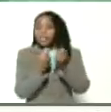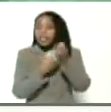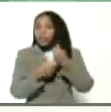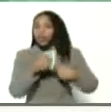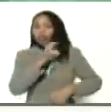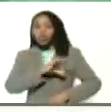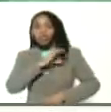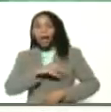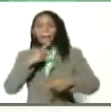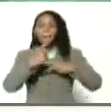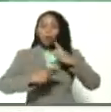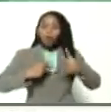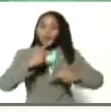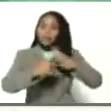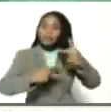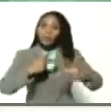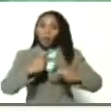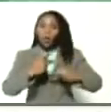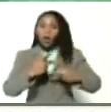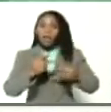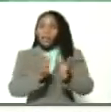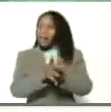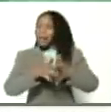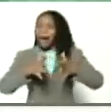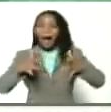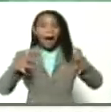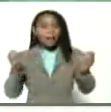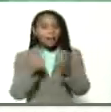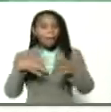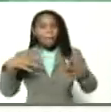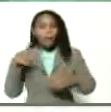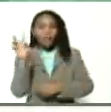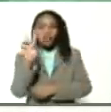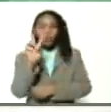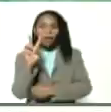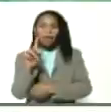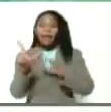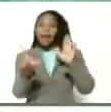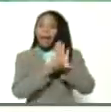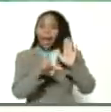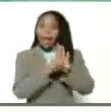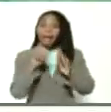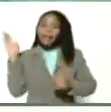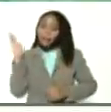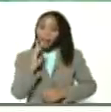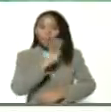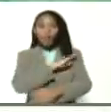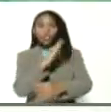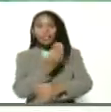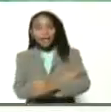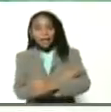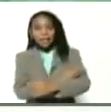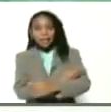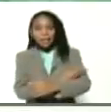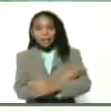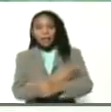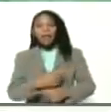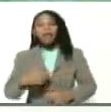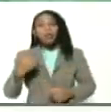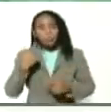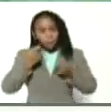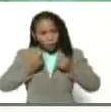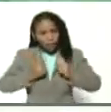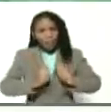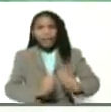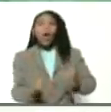sociales, productivos del gran campo venezolano. Leyes, leyes que vengan a fortalecer. Vamos a intentarlo de